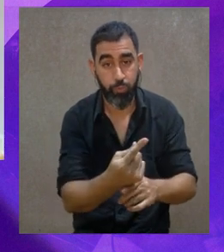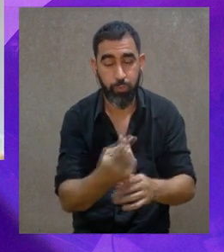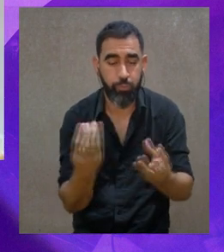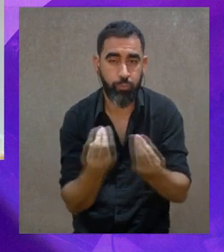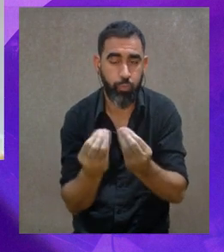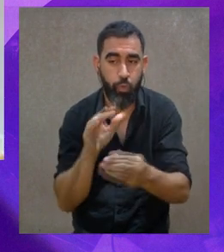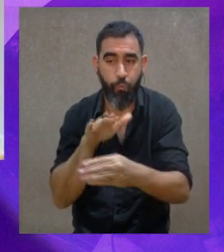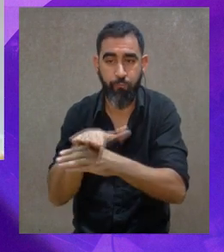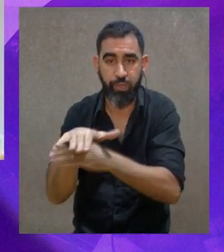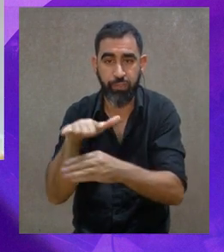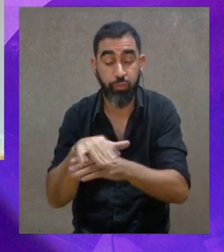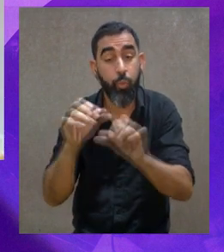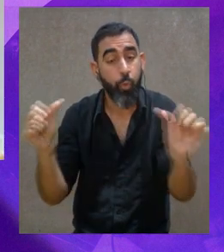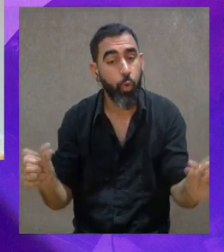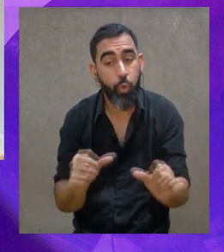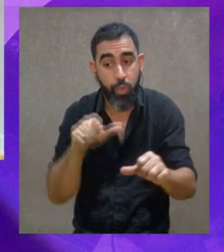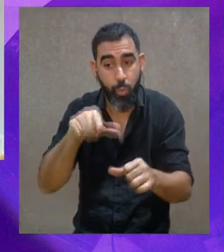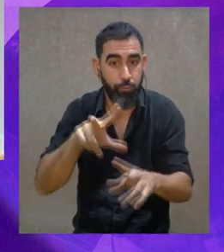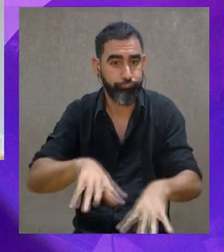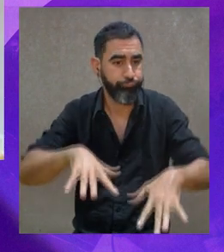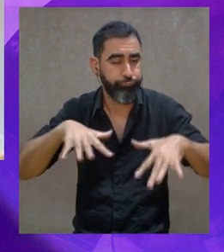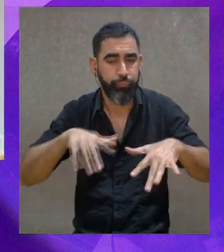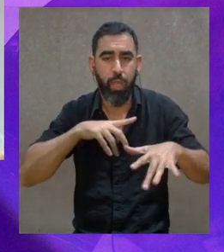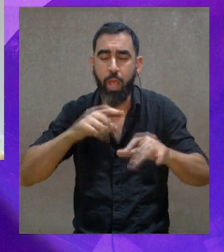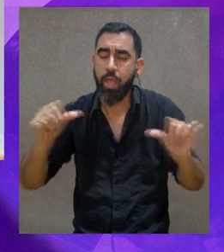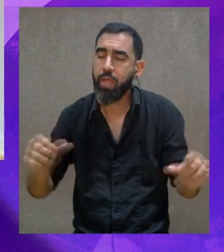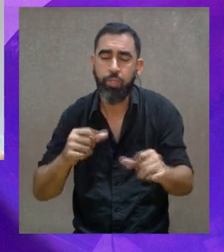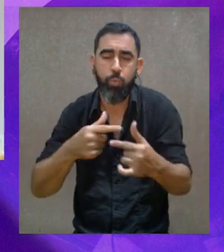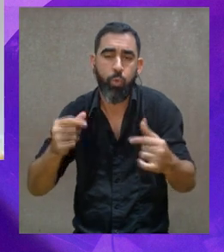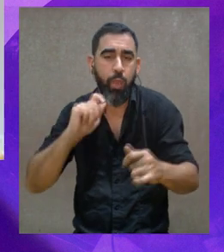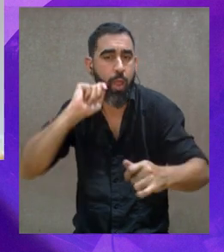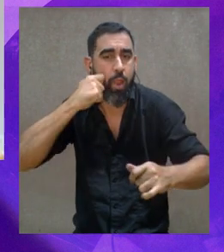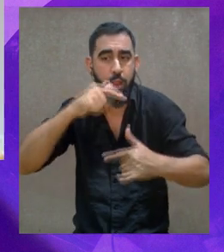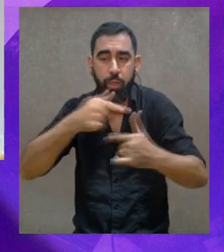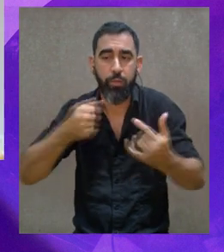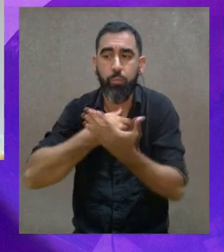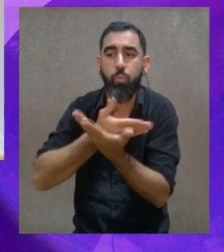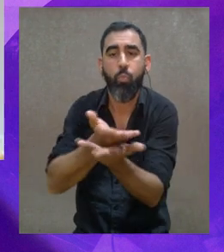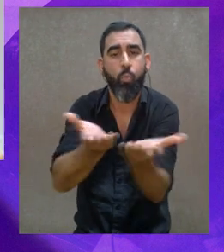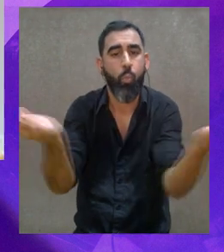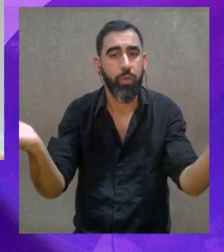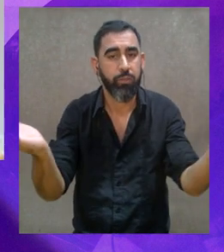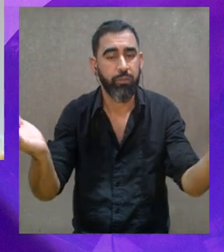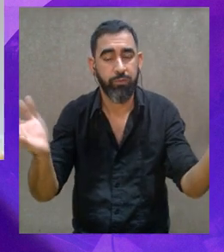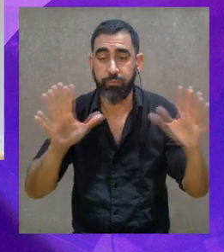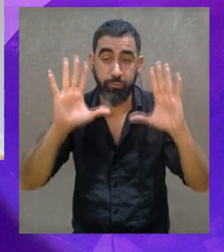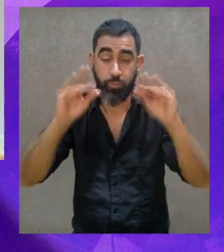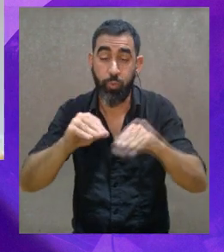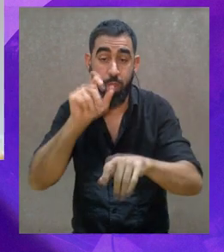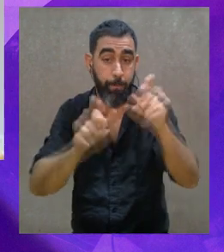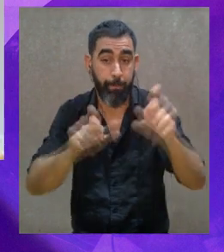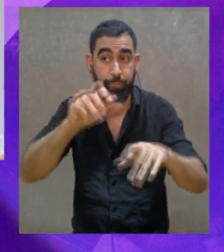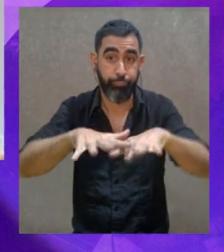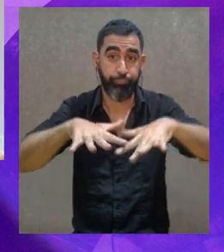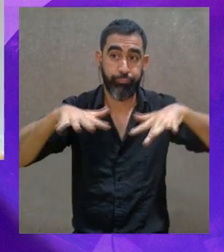muchísimo, porque lo que entregamos ahí fue un acto de vulnerabilidad también. O sea, nos mostramos